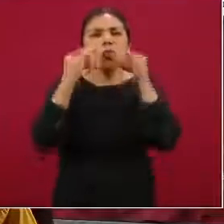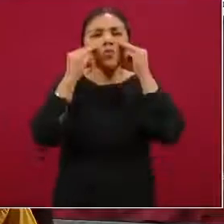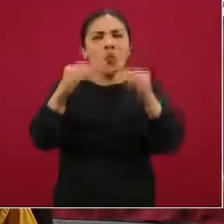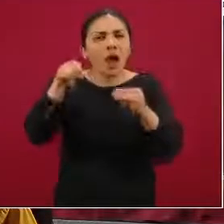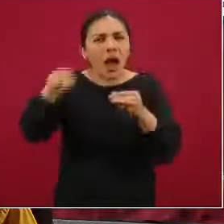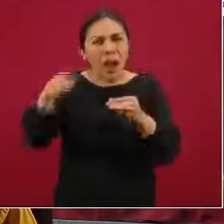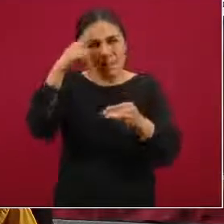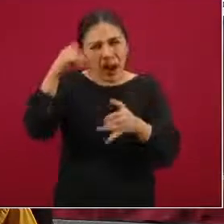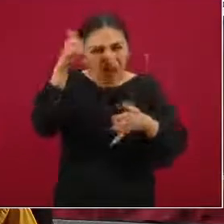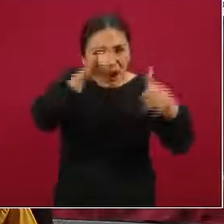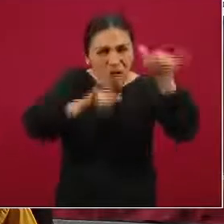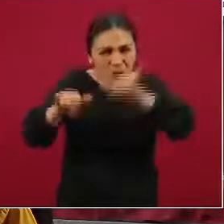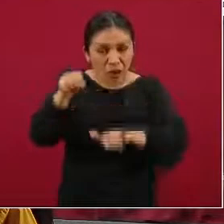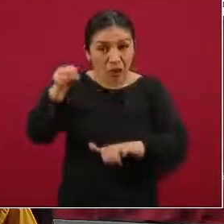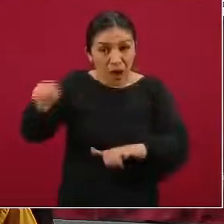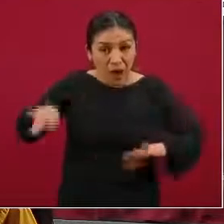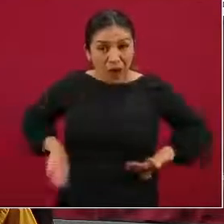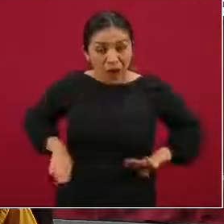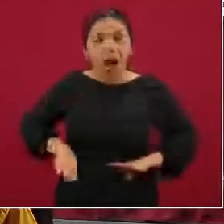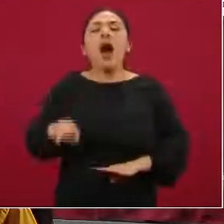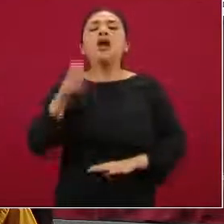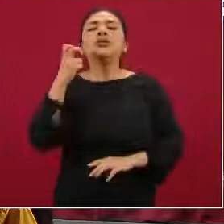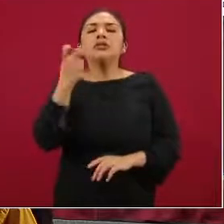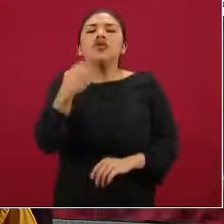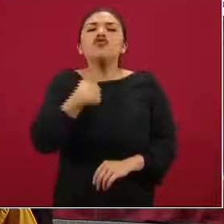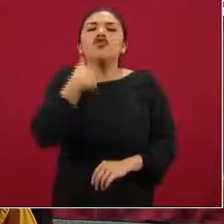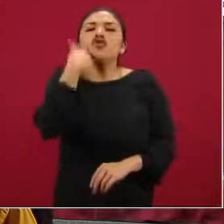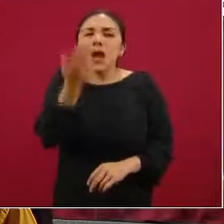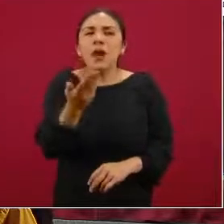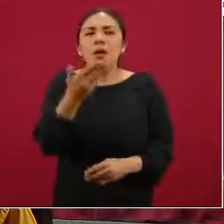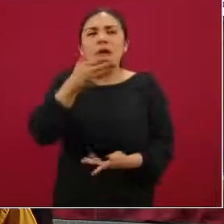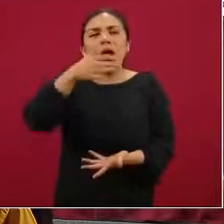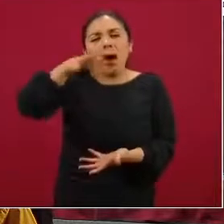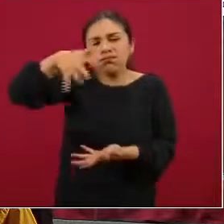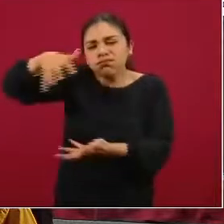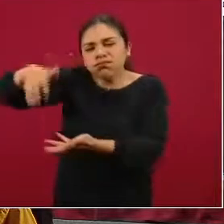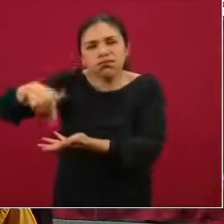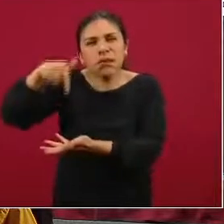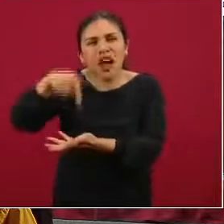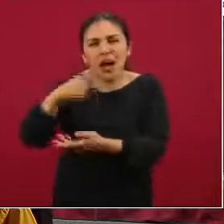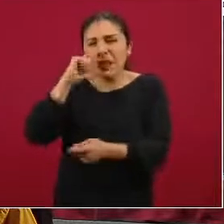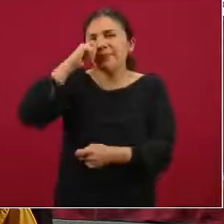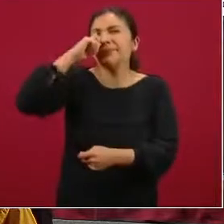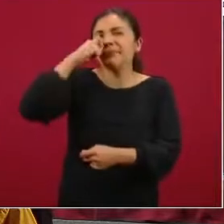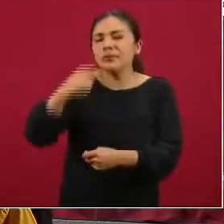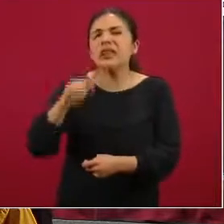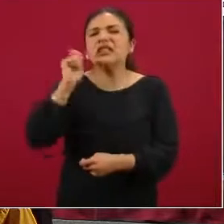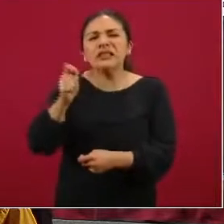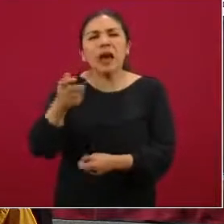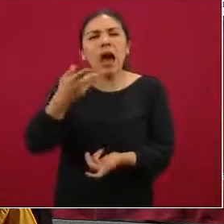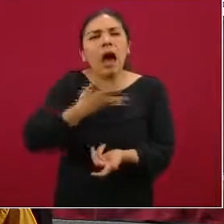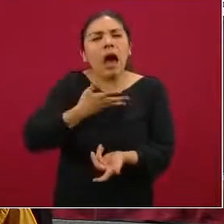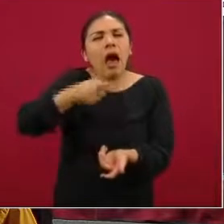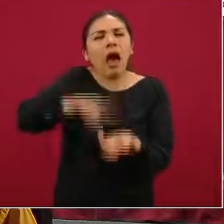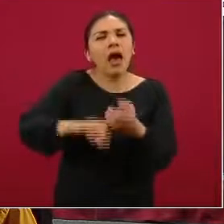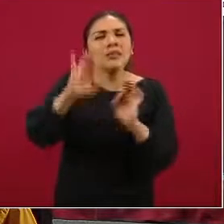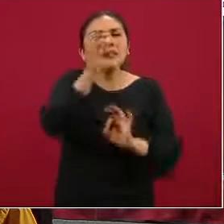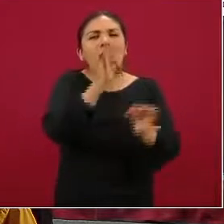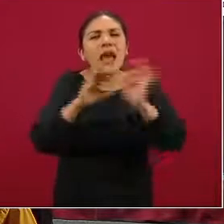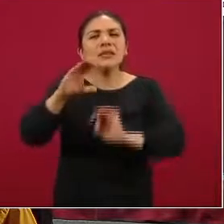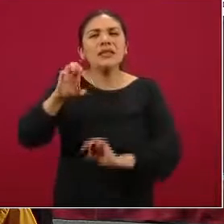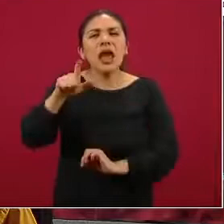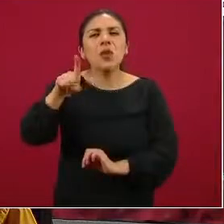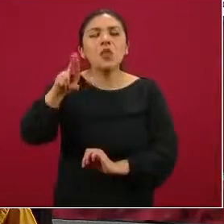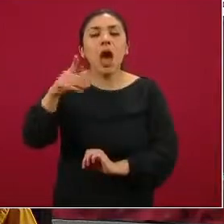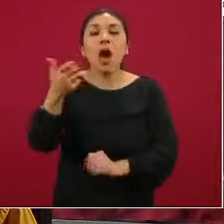ahora en este caso, lo que estamos tratando de recolectar son células que en su momento contengan el virus o